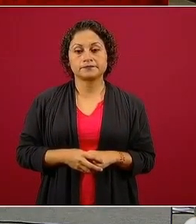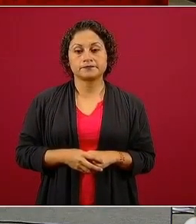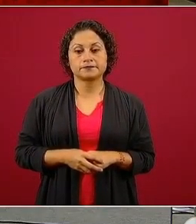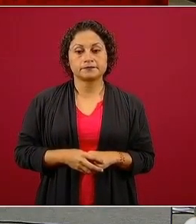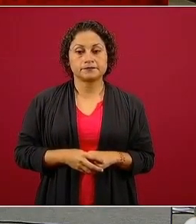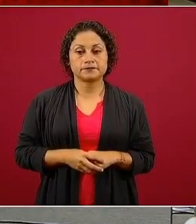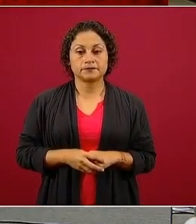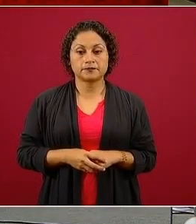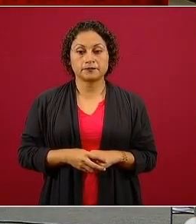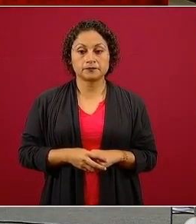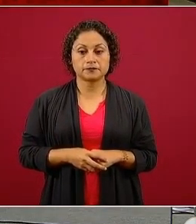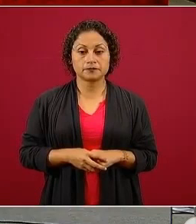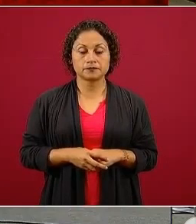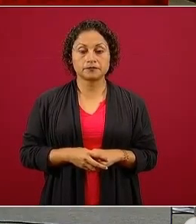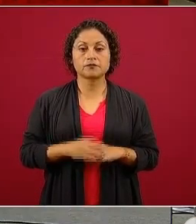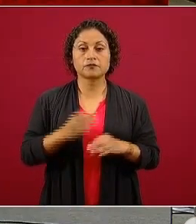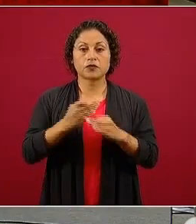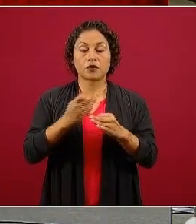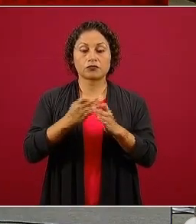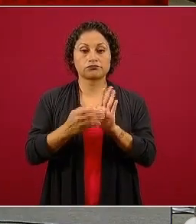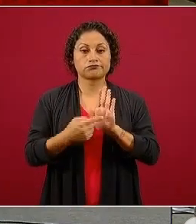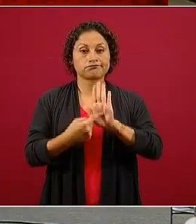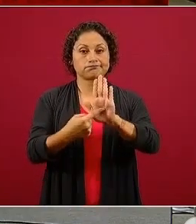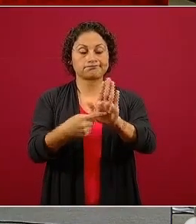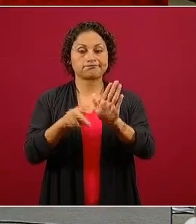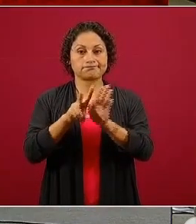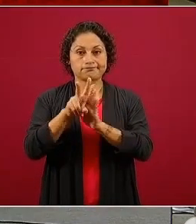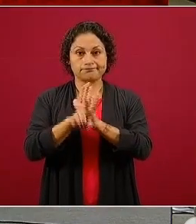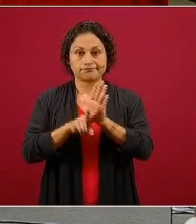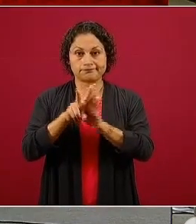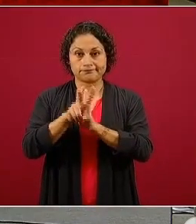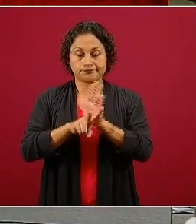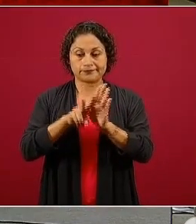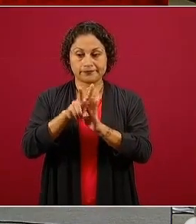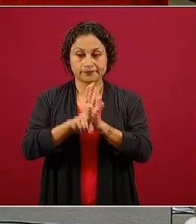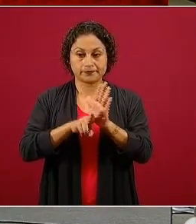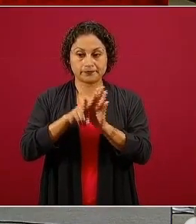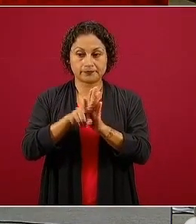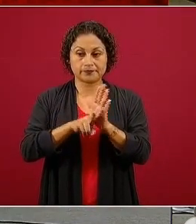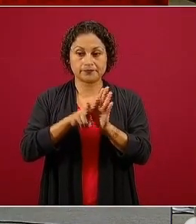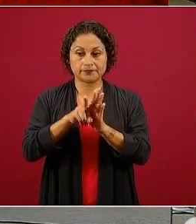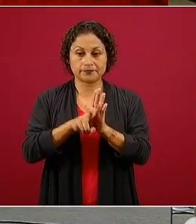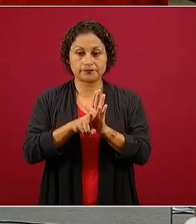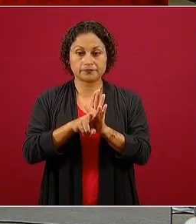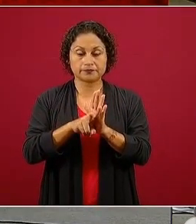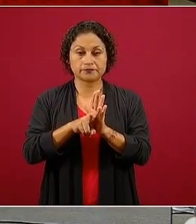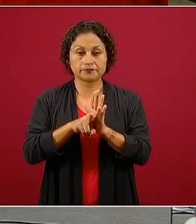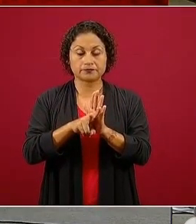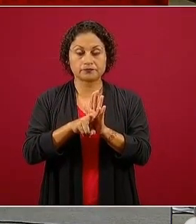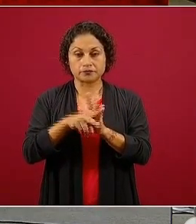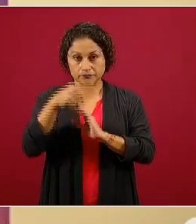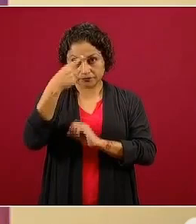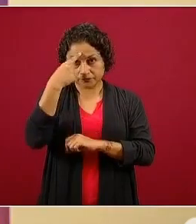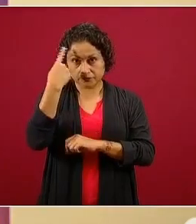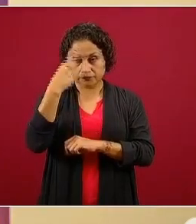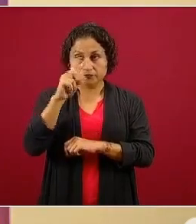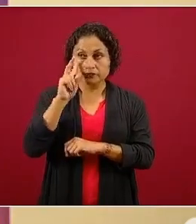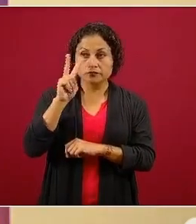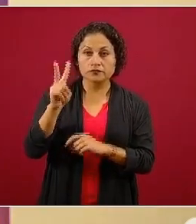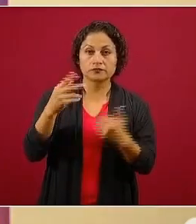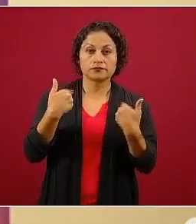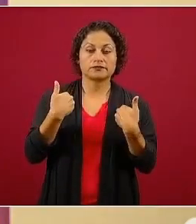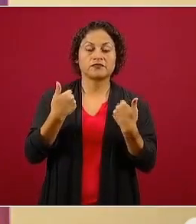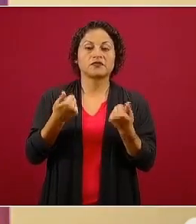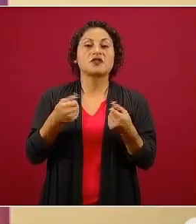Vamos a ver un video que nos da idea de cómo se